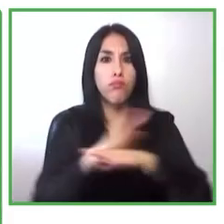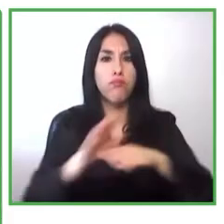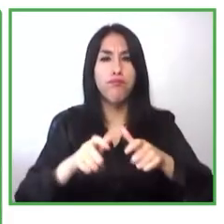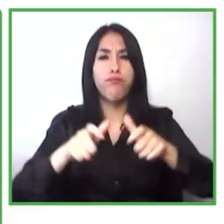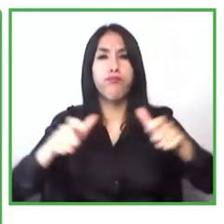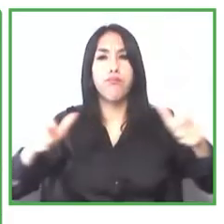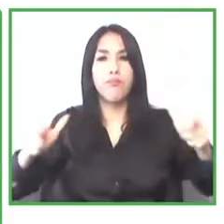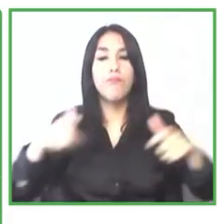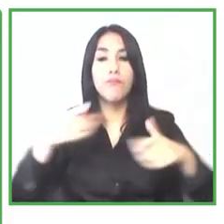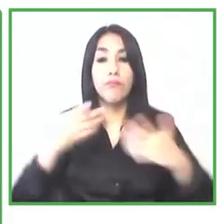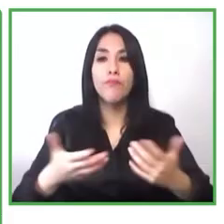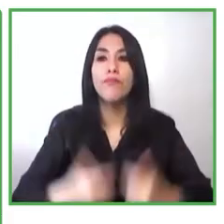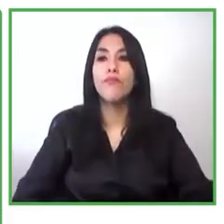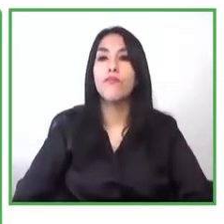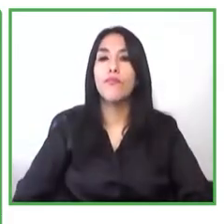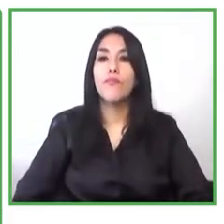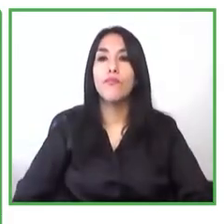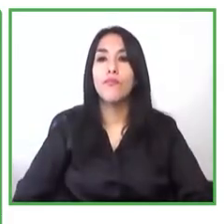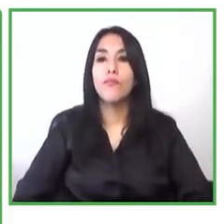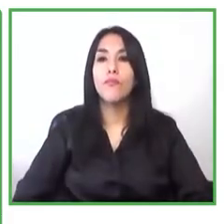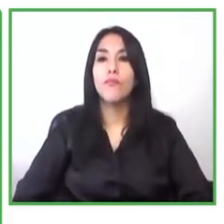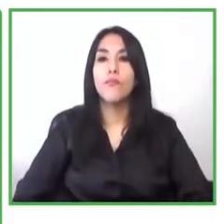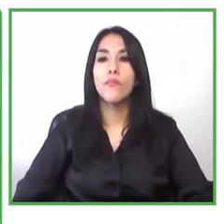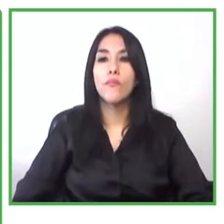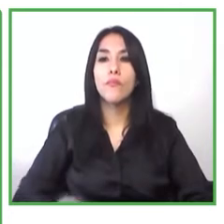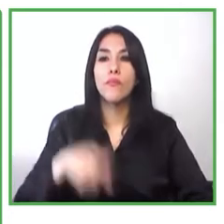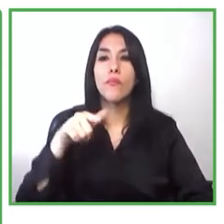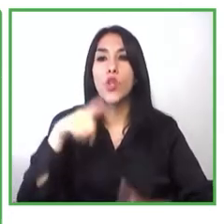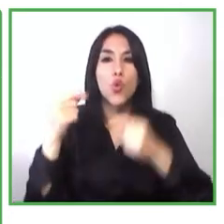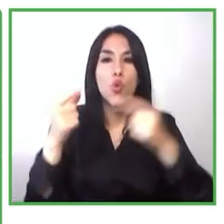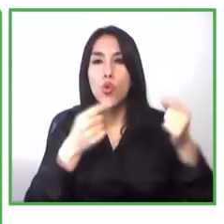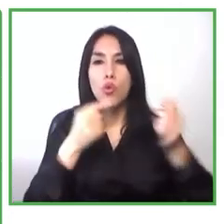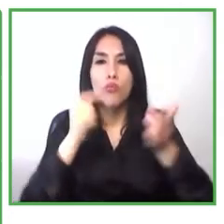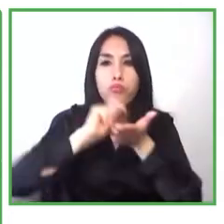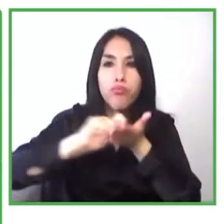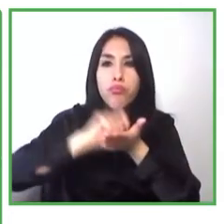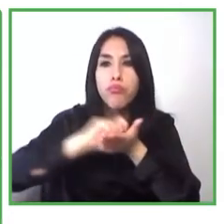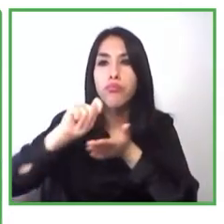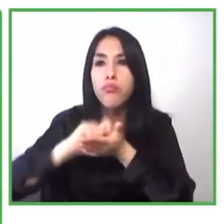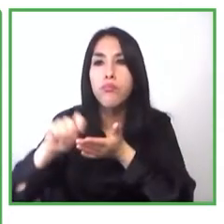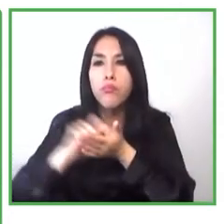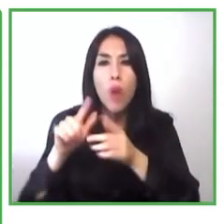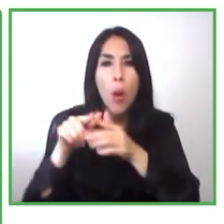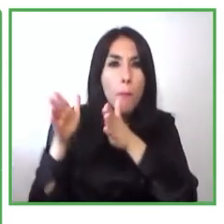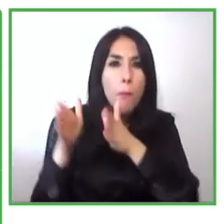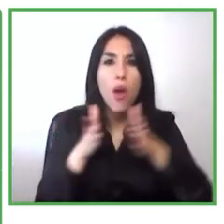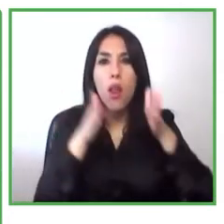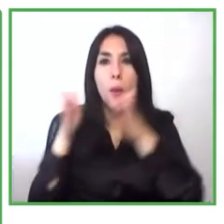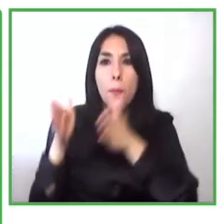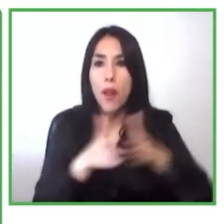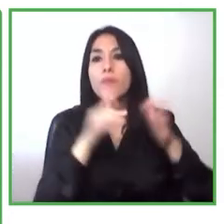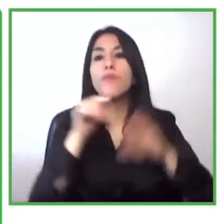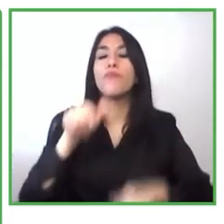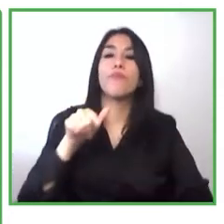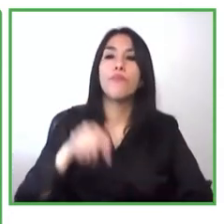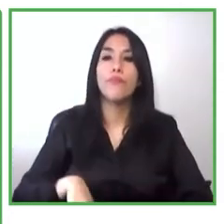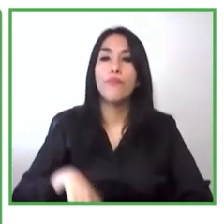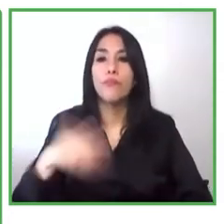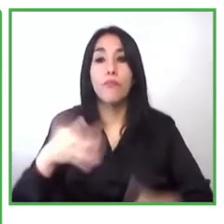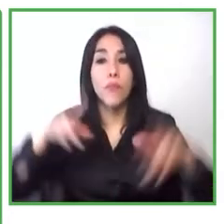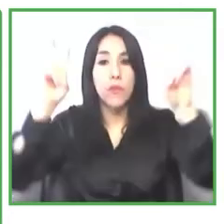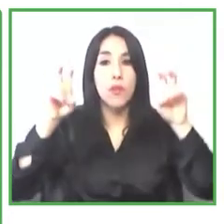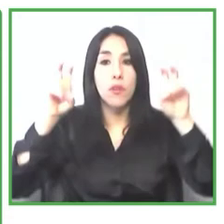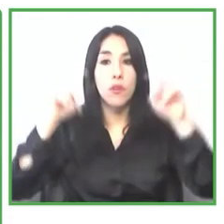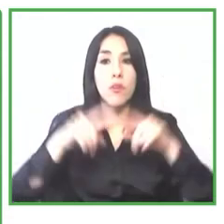básico, a escribir un plan de negocio, a unos temas iniciales, sino mucho más en la estrategia, mucho más apoyo a aumentar la